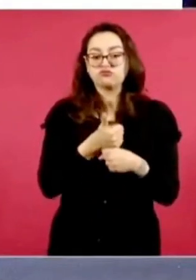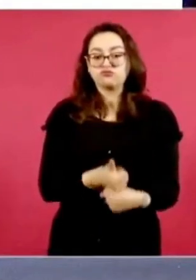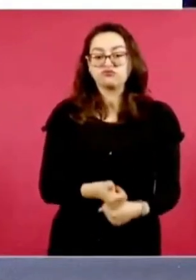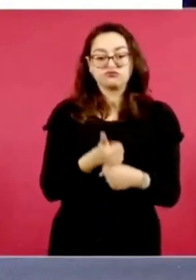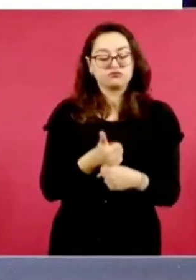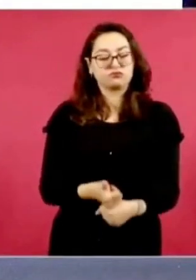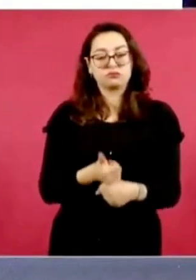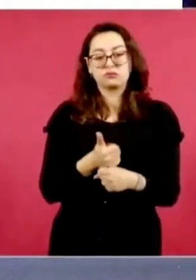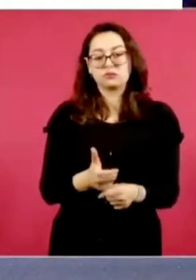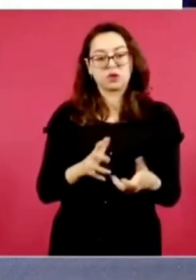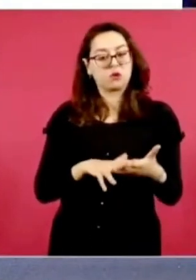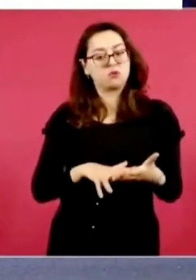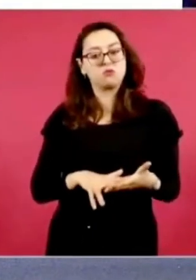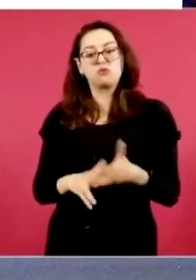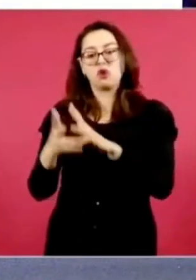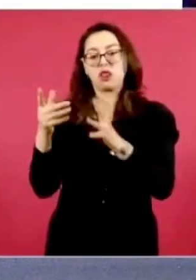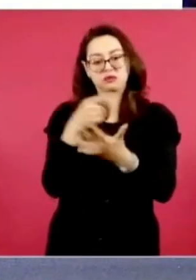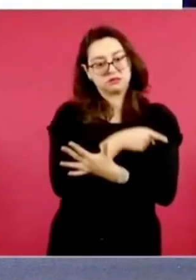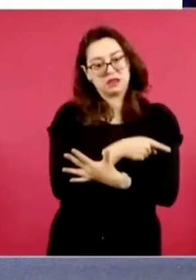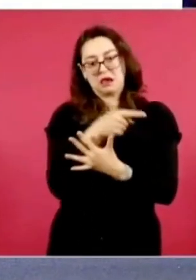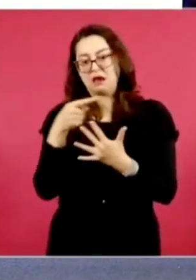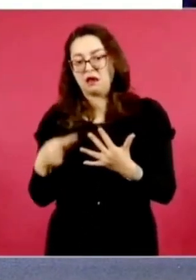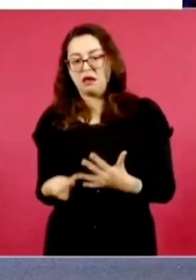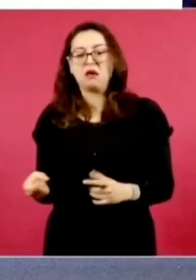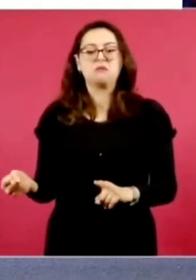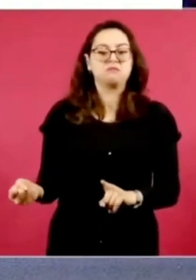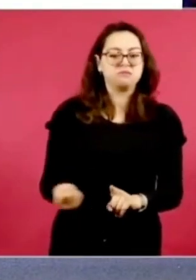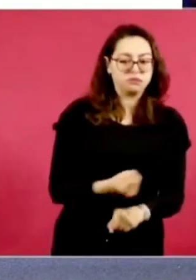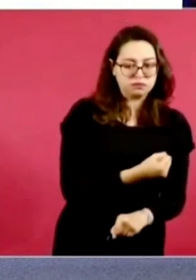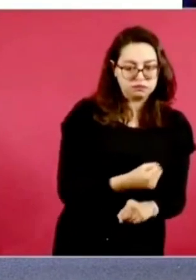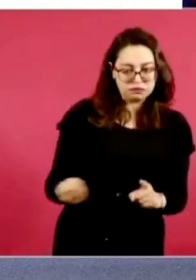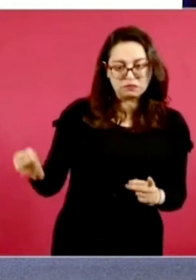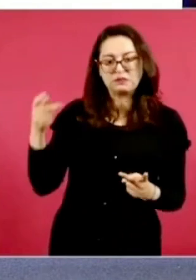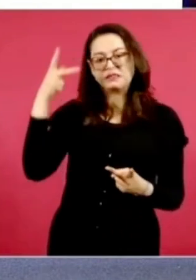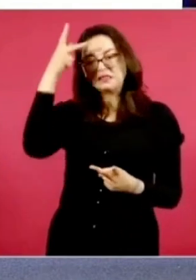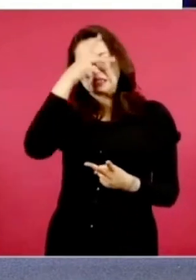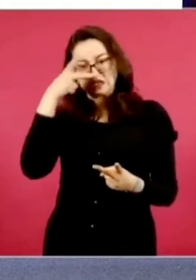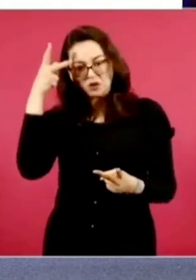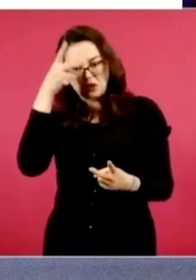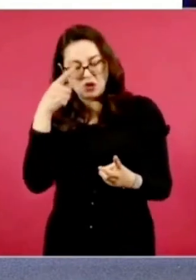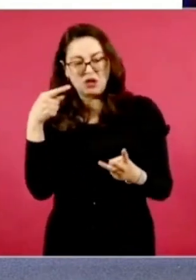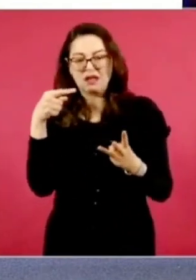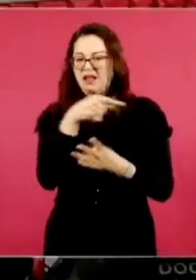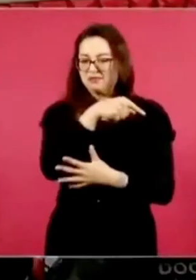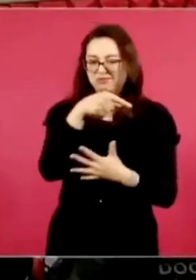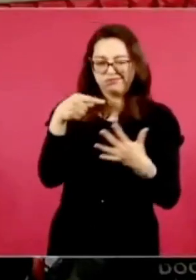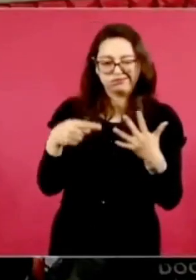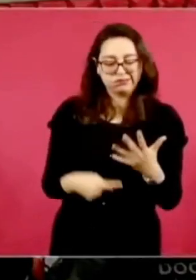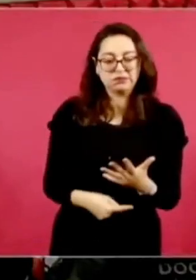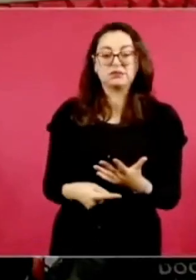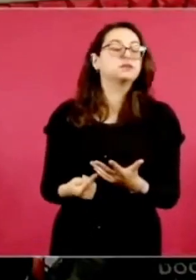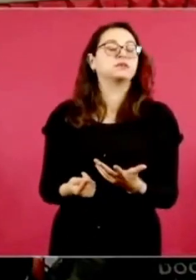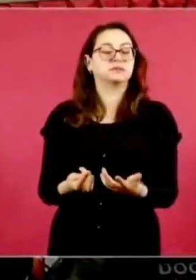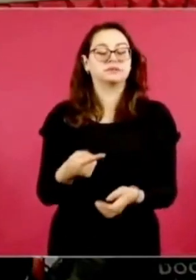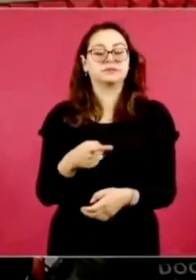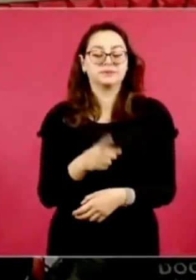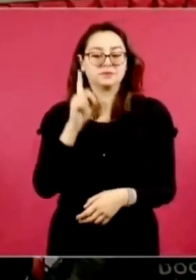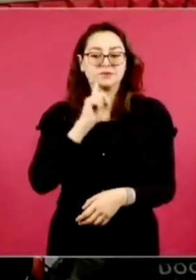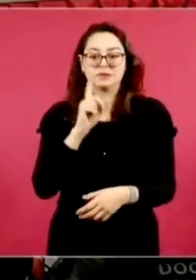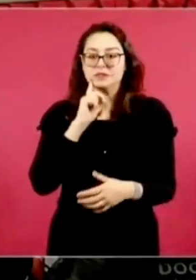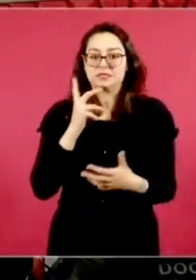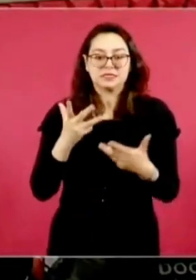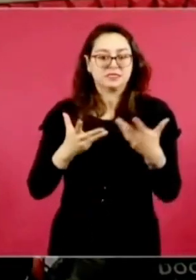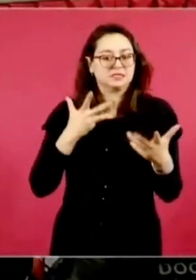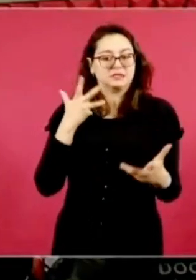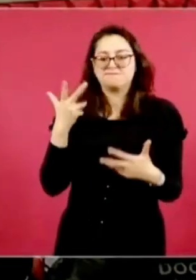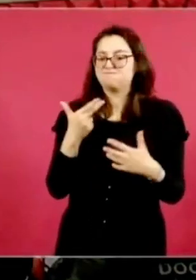tipos de violencia física y psicológica durante su relación con Cleiber Nazario. El día que Abigail N. se